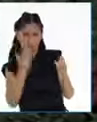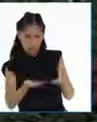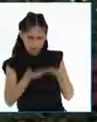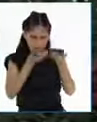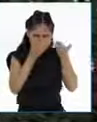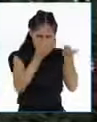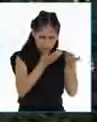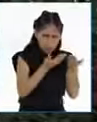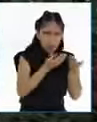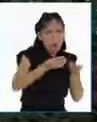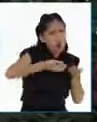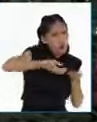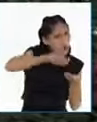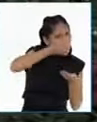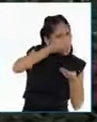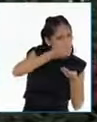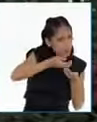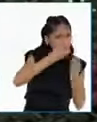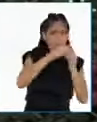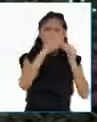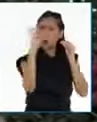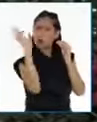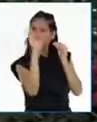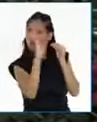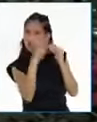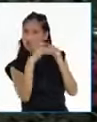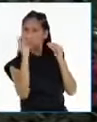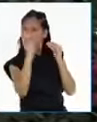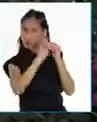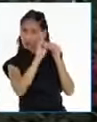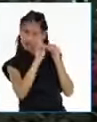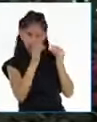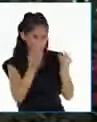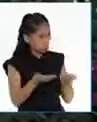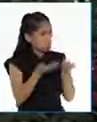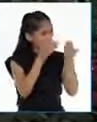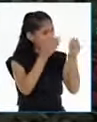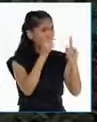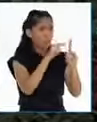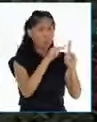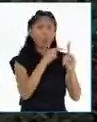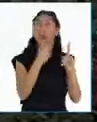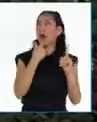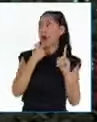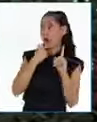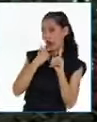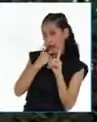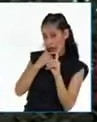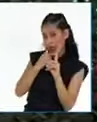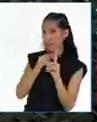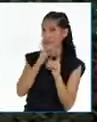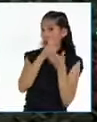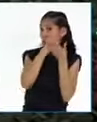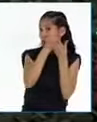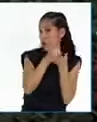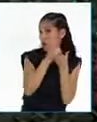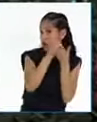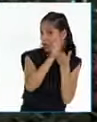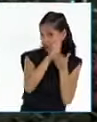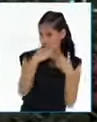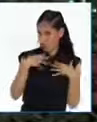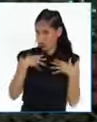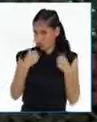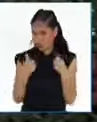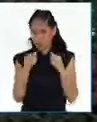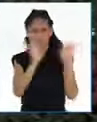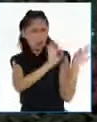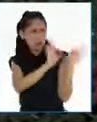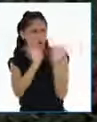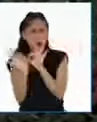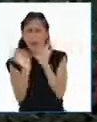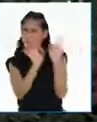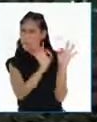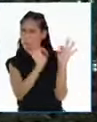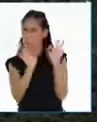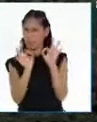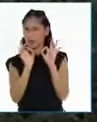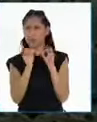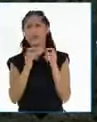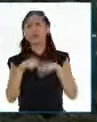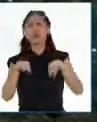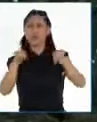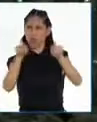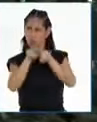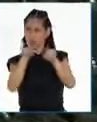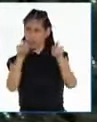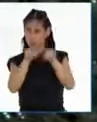dárselas, porque es lo mejor para él. La misma situación ocurre con las autoridades de nuestro país. Ellos